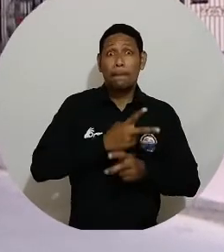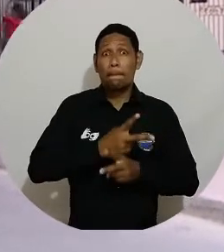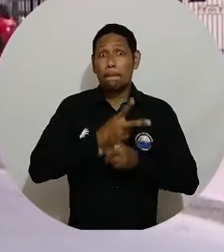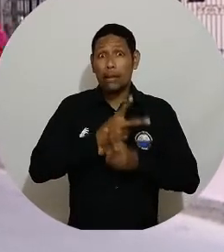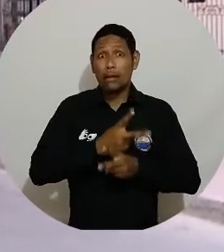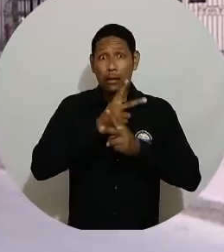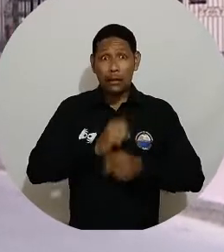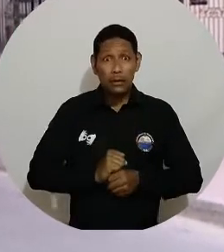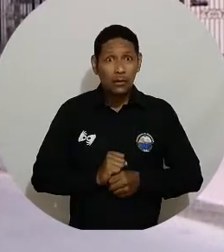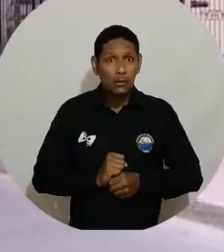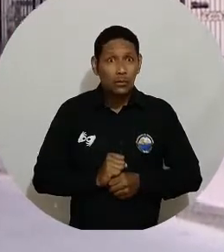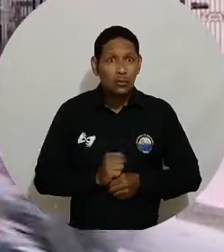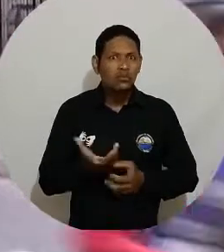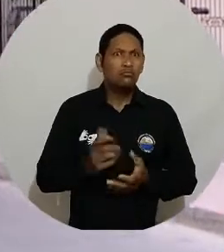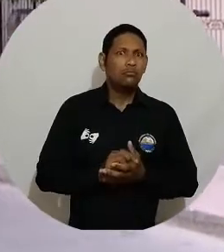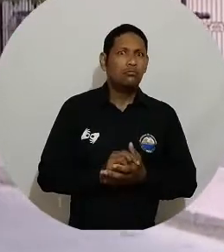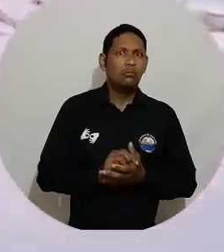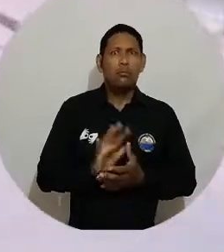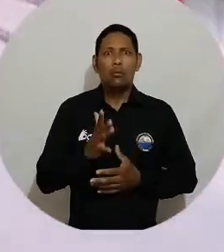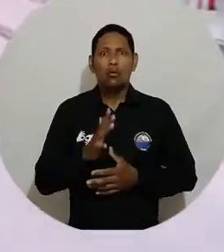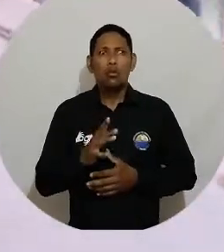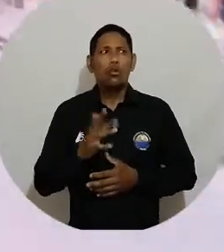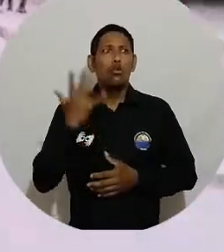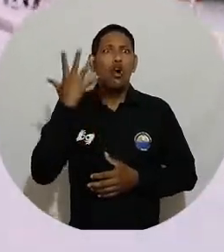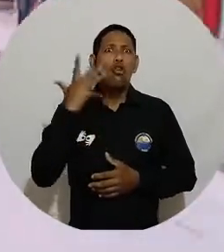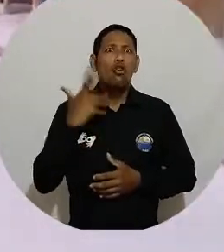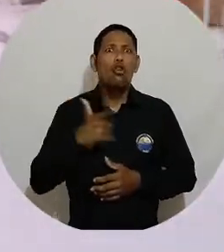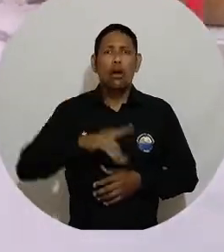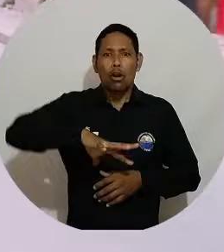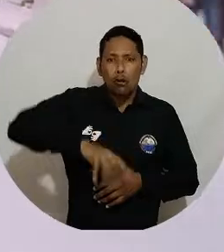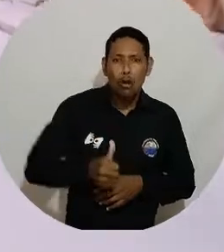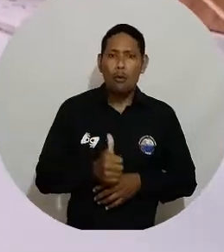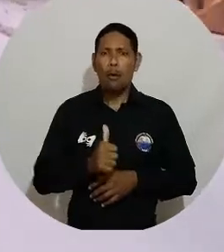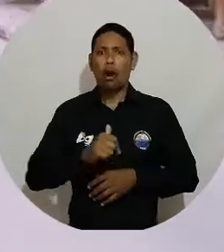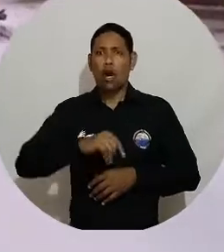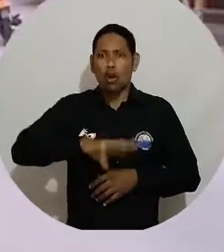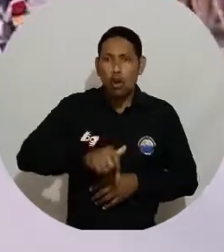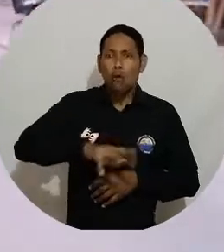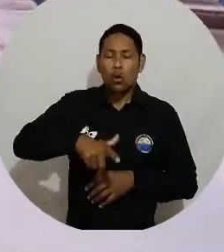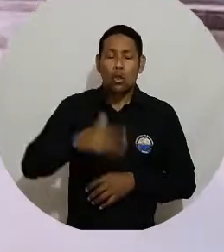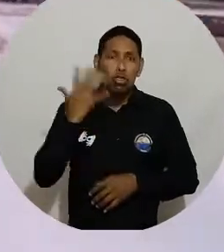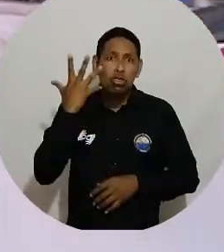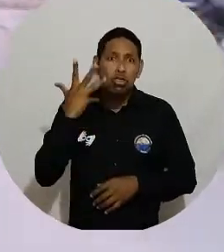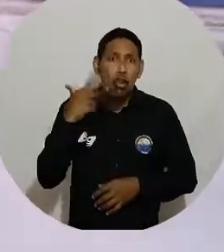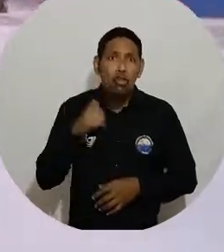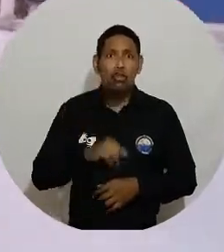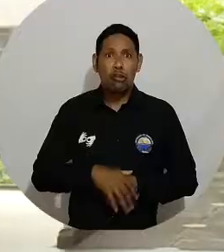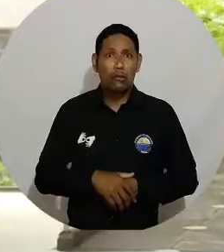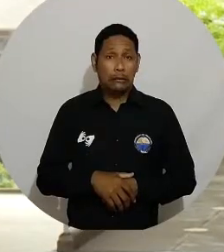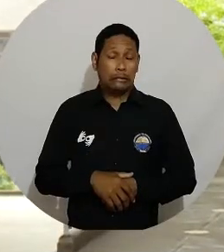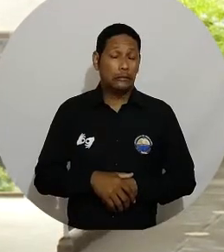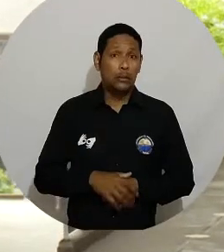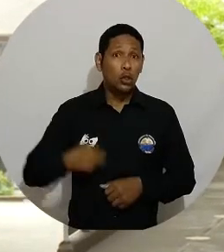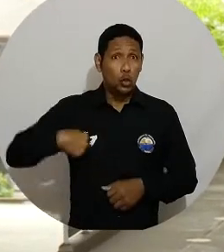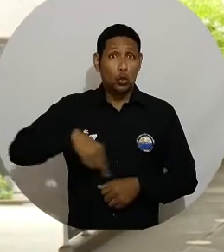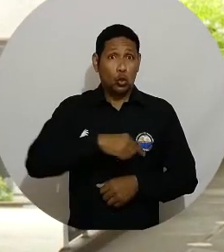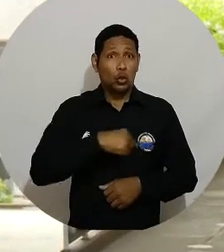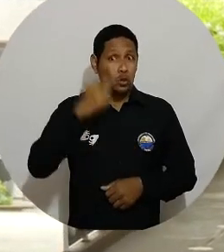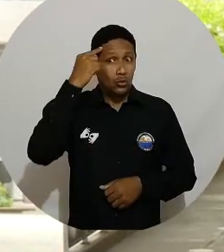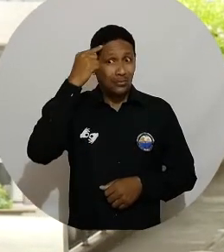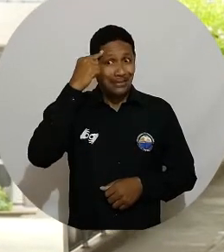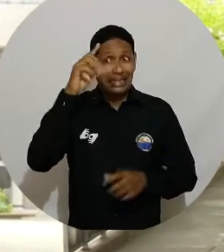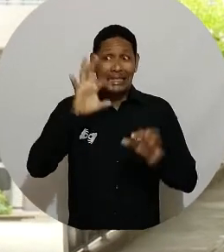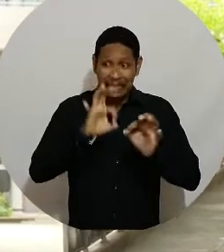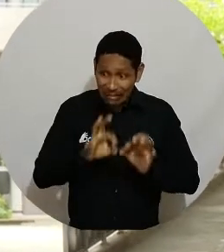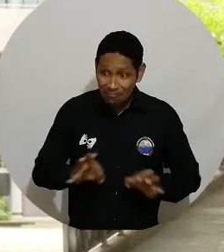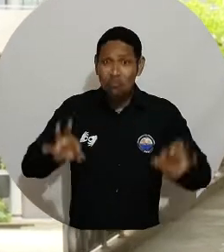peligroso, alrededor de un atraco cada dos días o un atraco diario. Entonces nosotros consideramos que